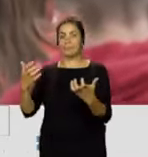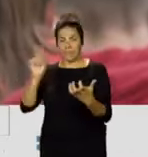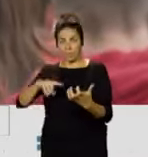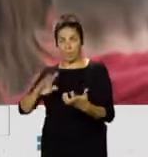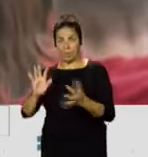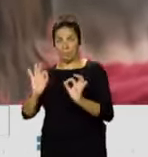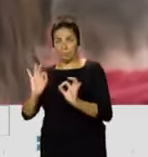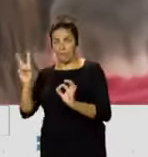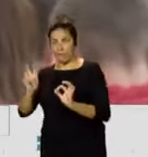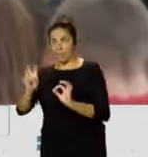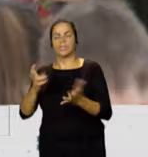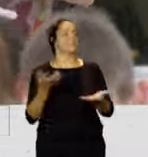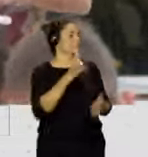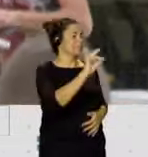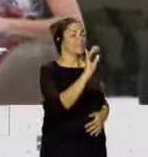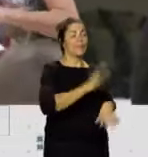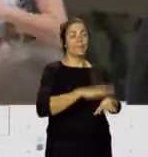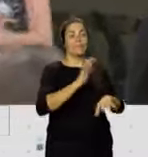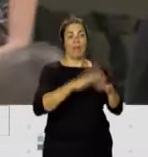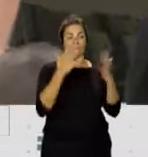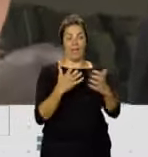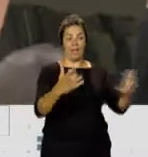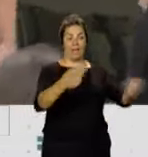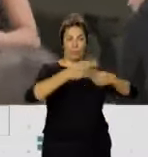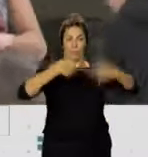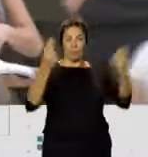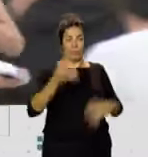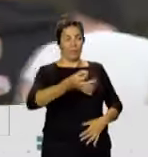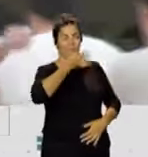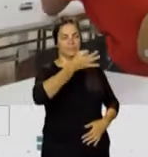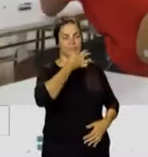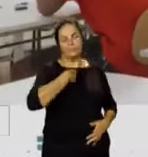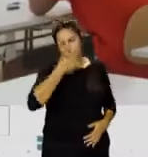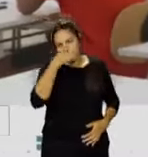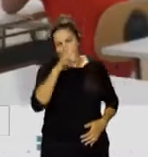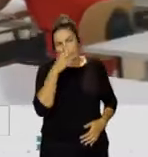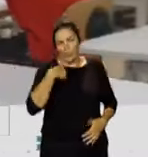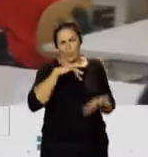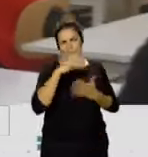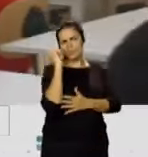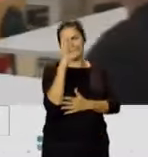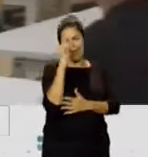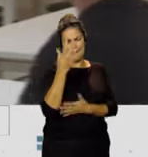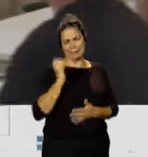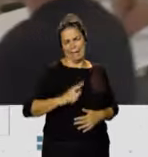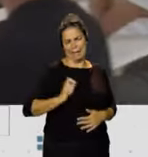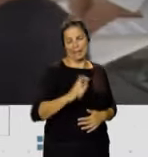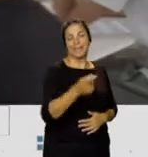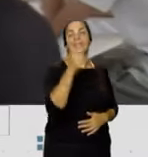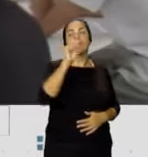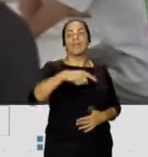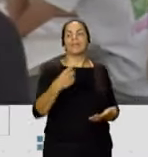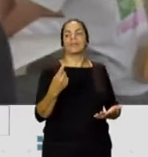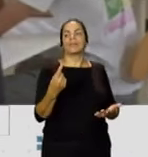Sí, también sirve. Mira, en hablar en público también sirve, yo lo sé porque, claro, tengo que hacer muchas charlas en público, ponerte un poco